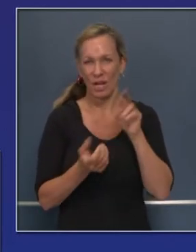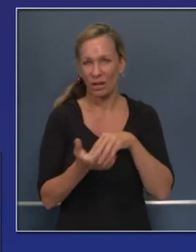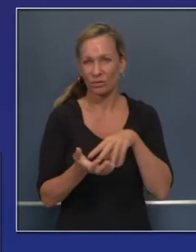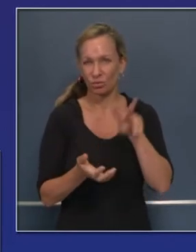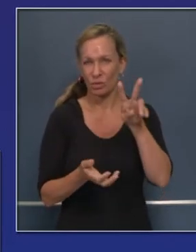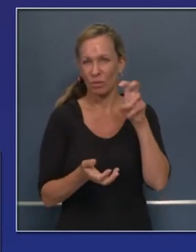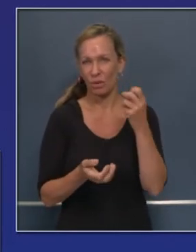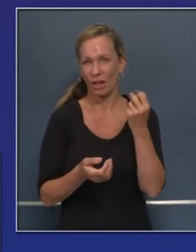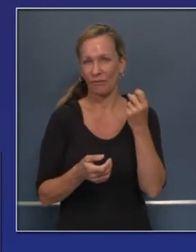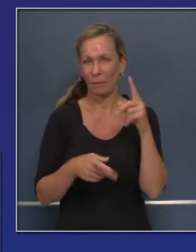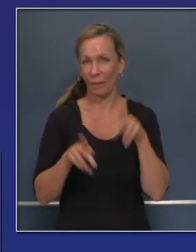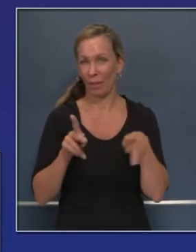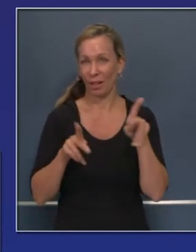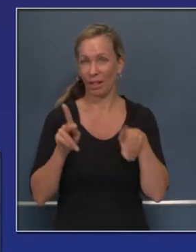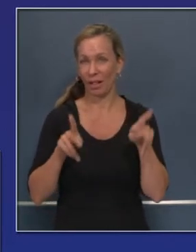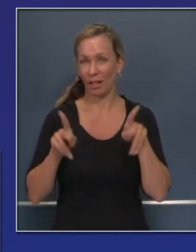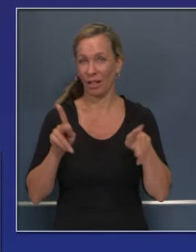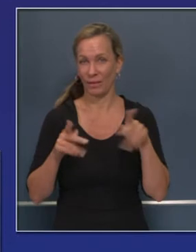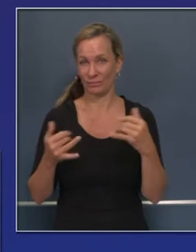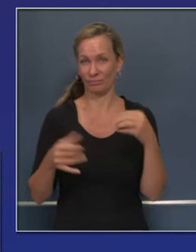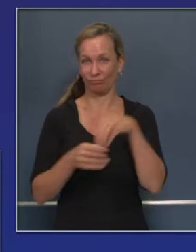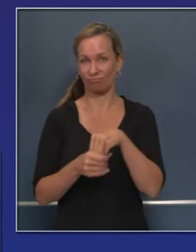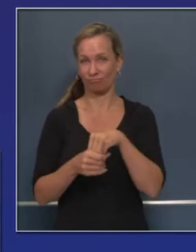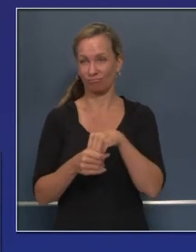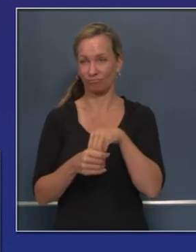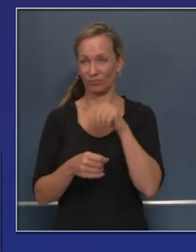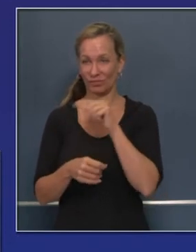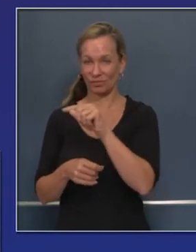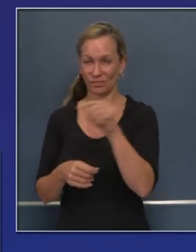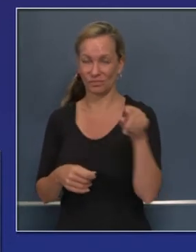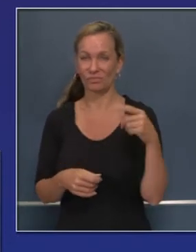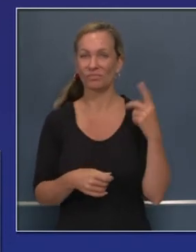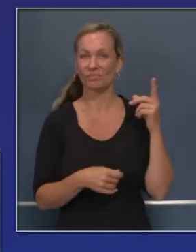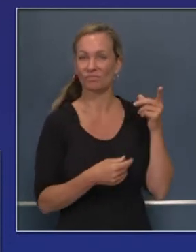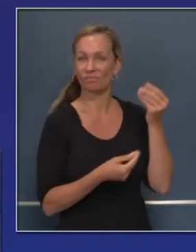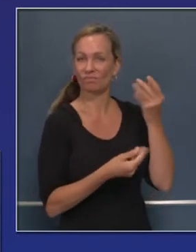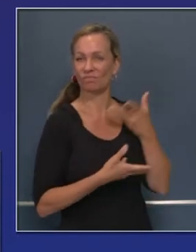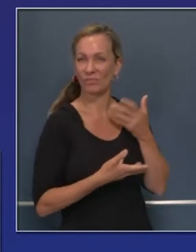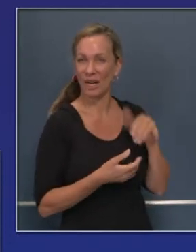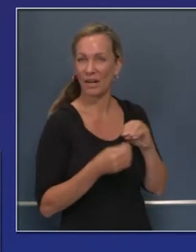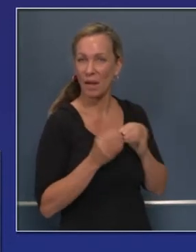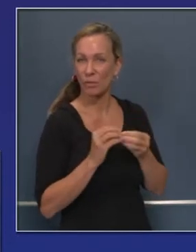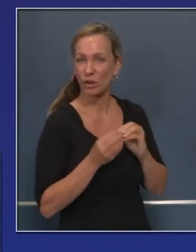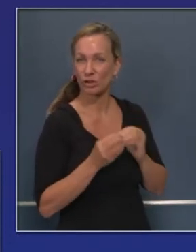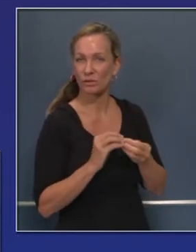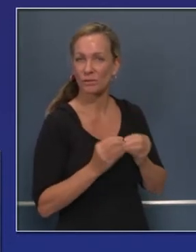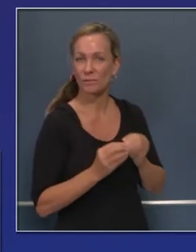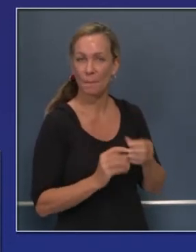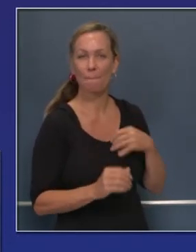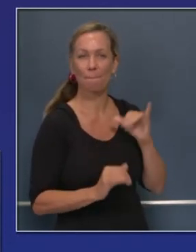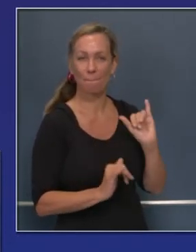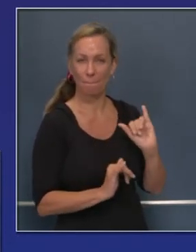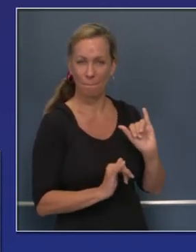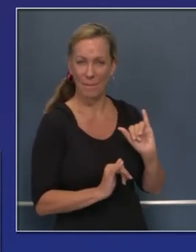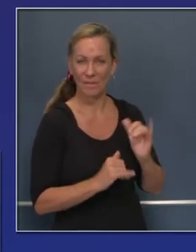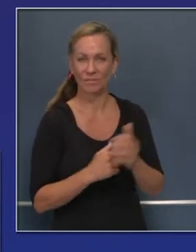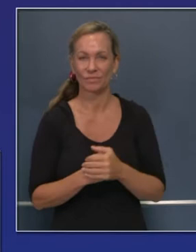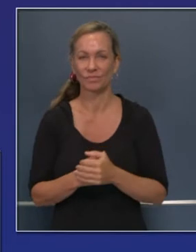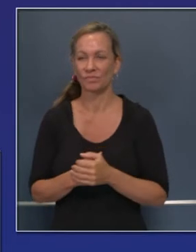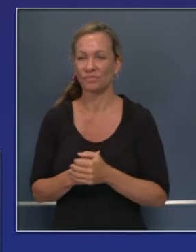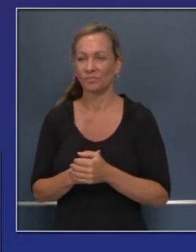evacuados es la cuenta de esta mañana en nuestro sistema de refugios. Muchos de ellos son